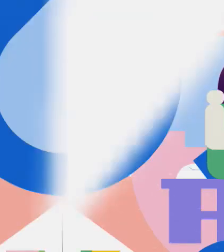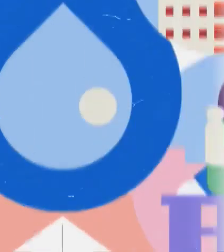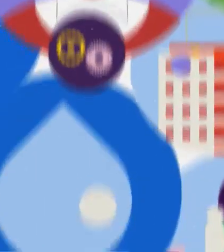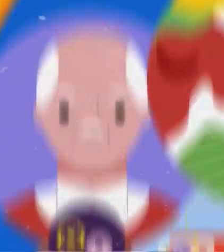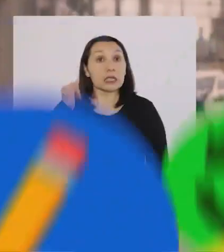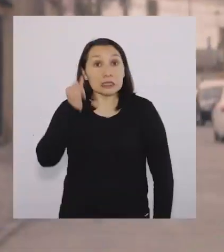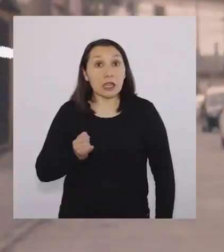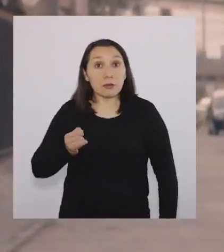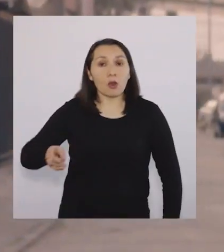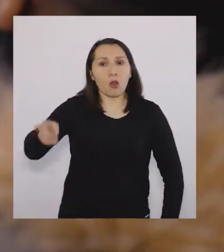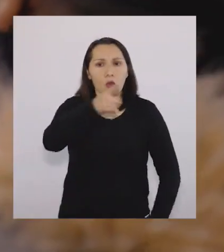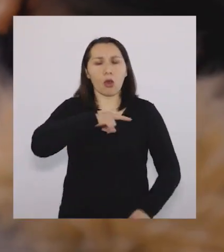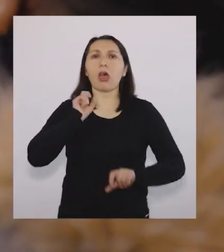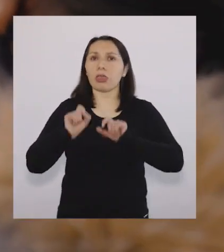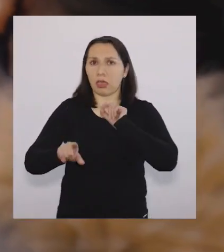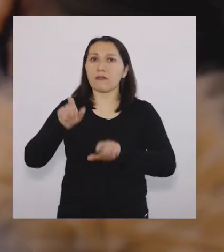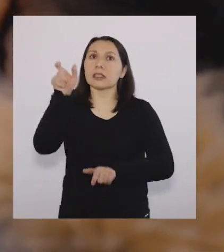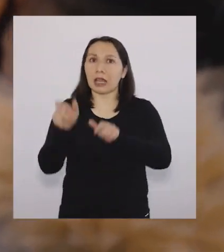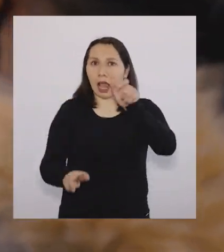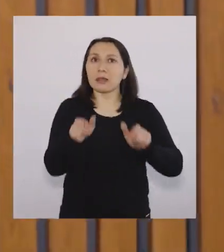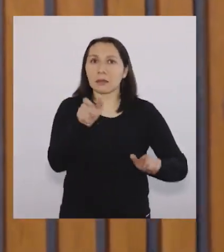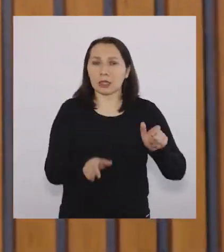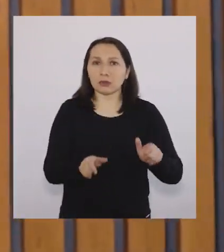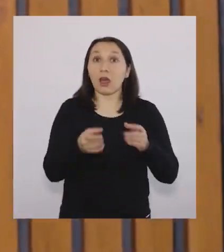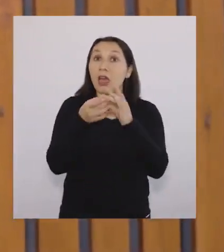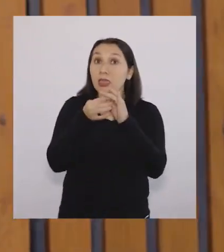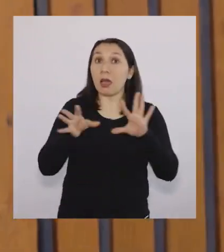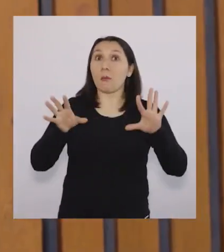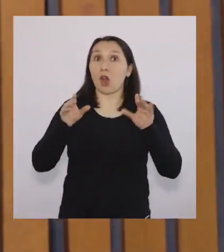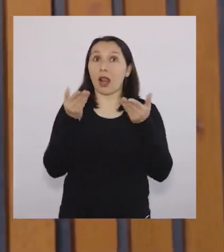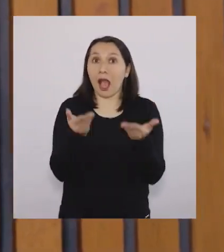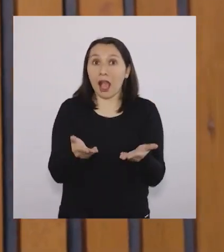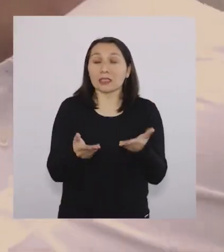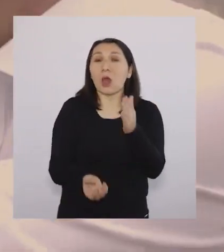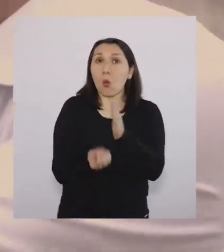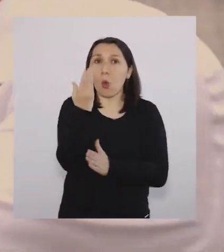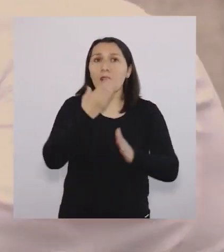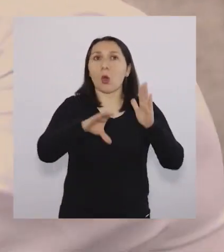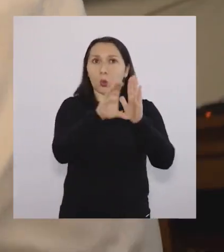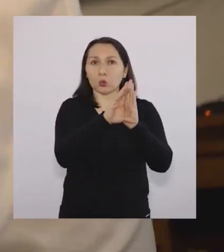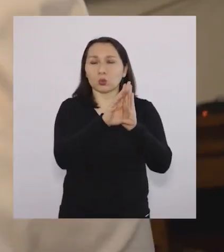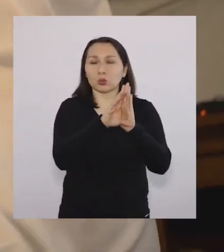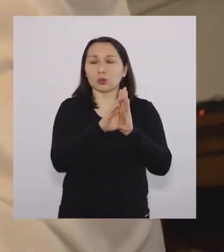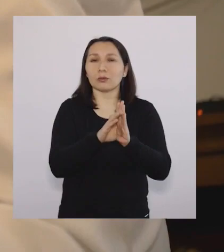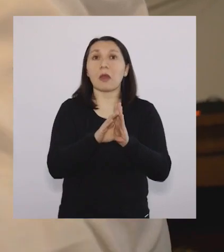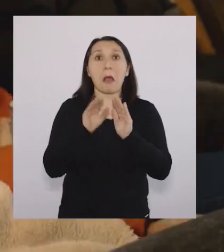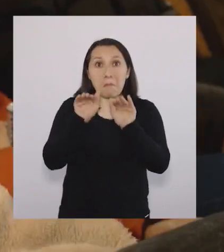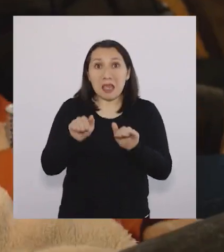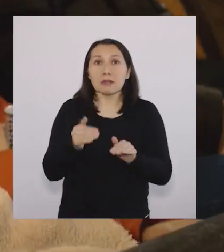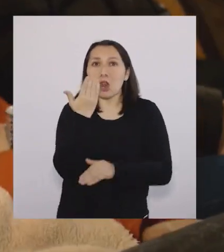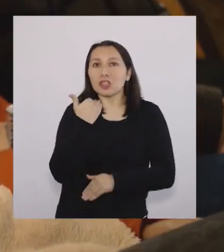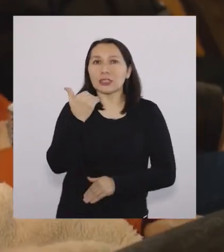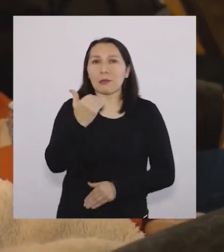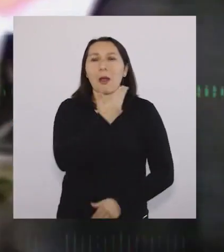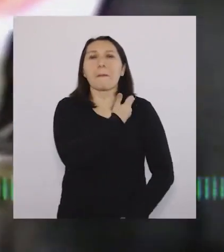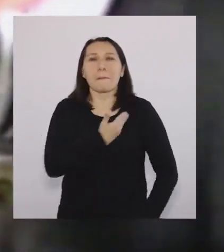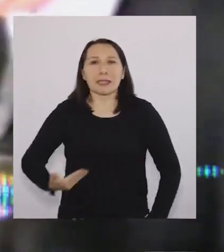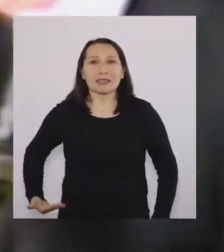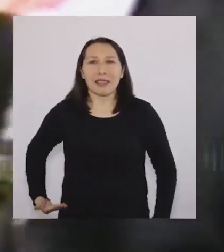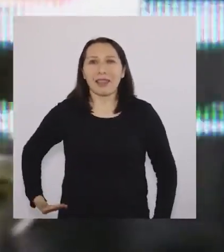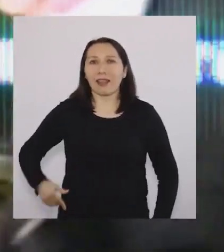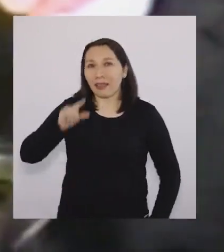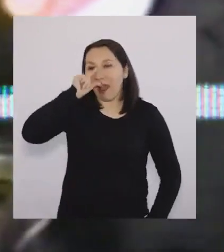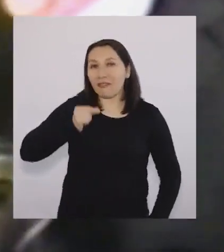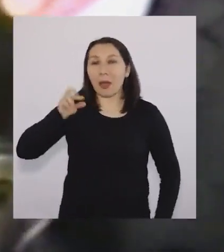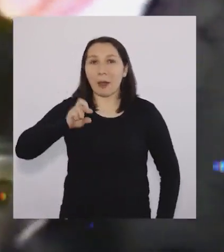Siempre hemos estado por la defensa de las personas, de la democracia y por una nueva constitución. A eso nos convocó el presidente Frei